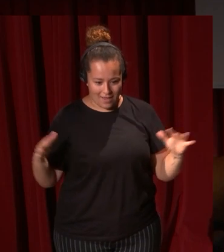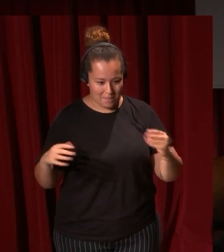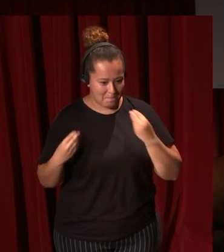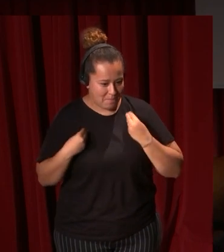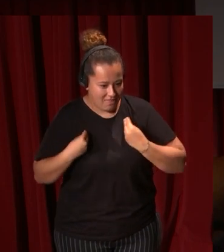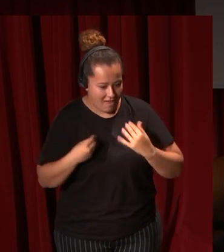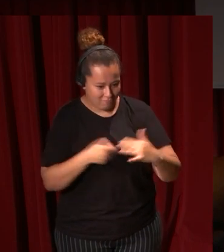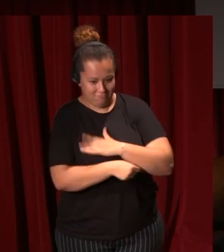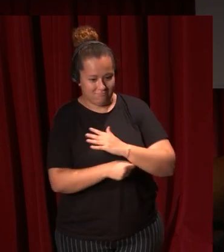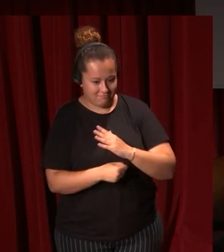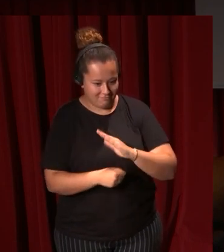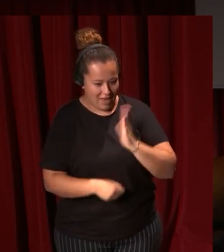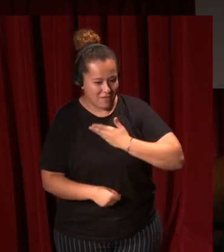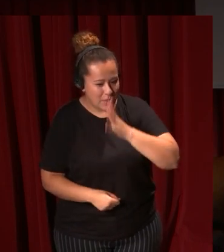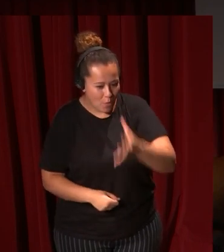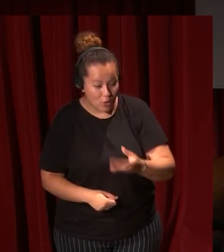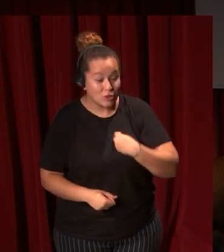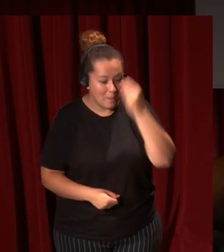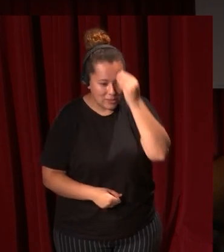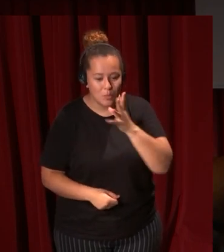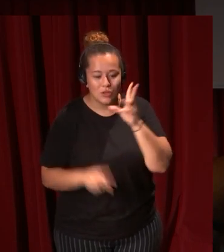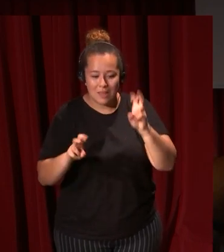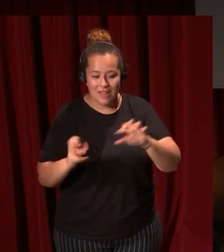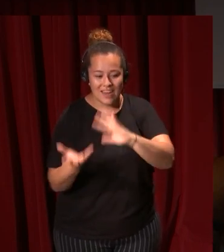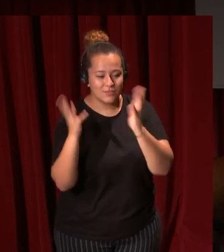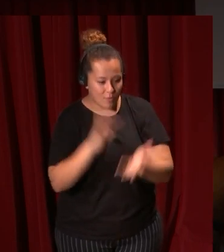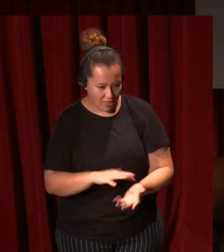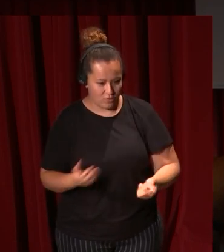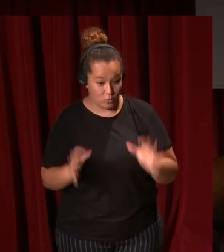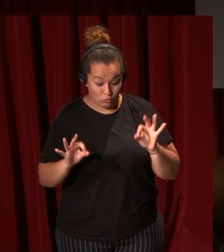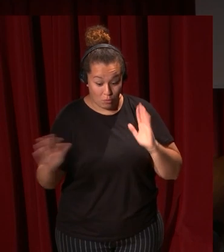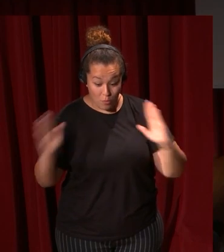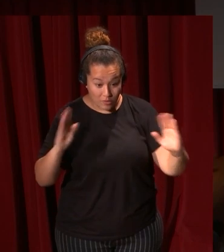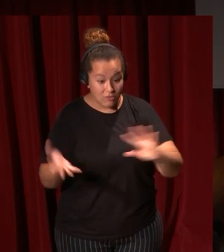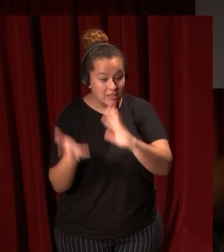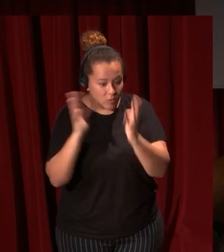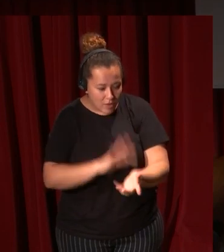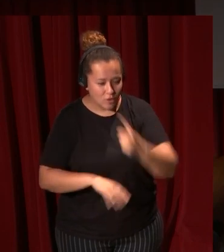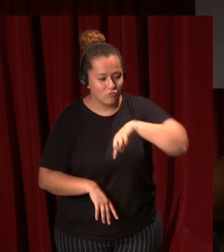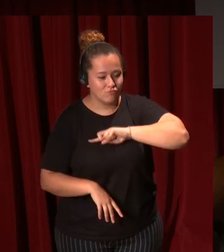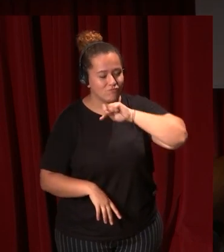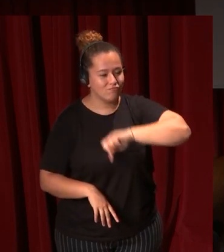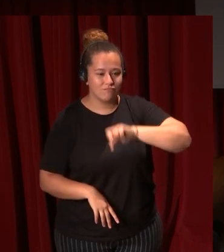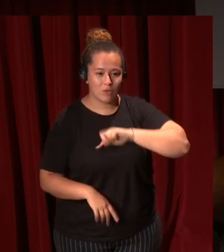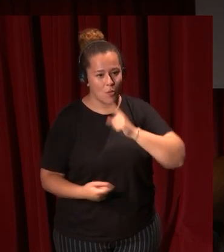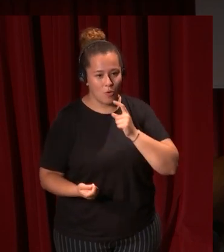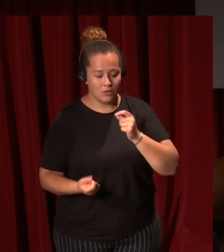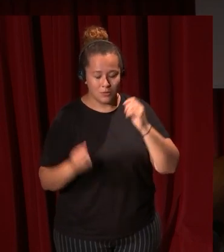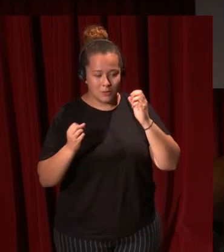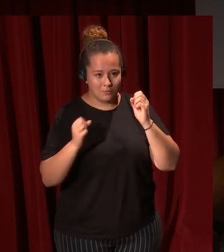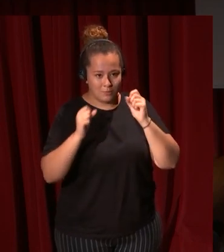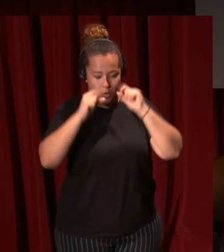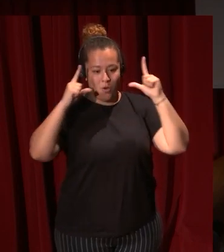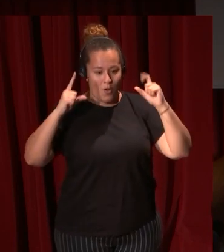vidas y yo creo que tiene que ver con esta cuestión de transformación y que en ese momento de transformación sentimos una especie de epifanía y nos